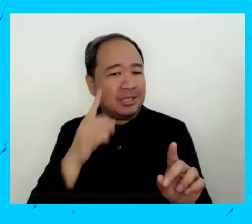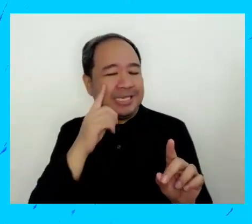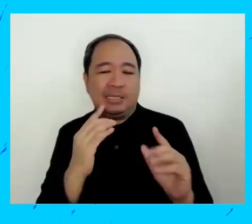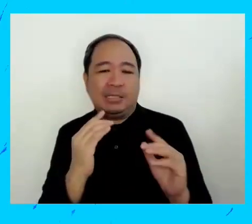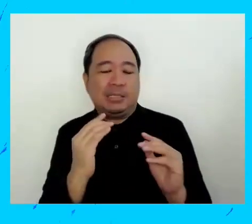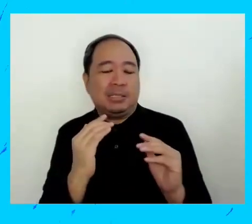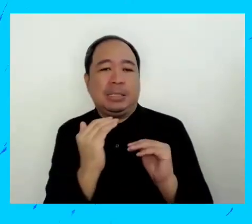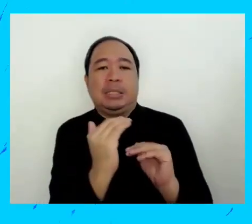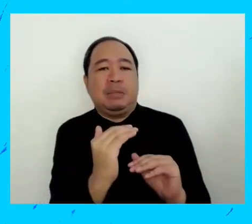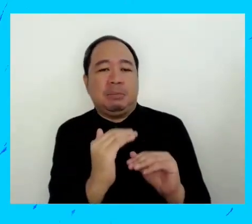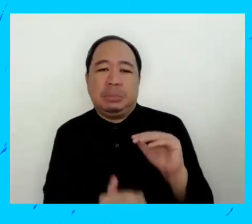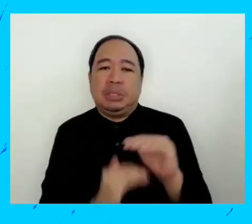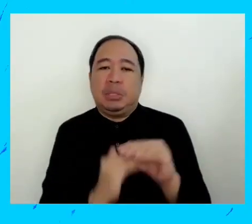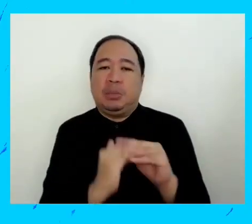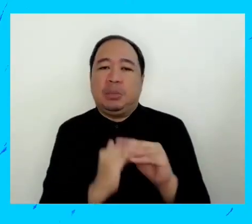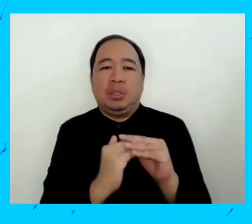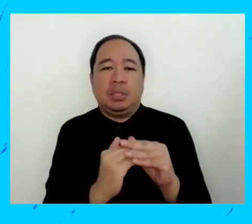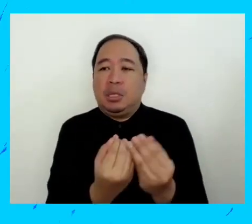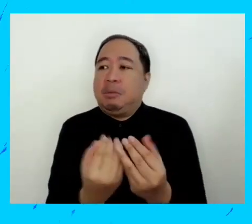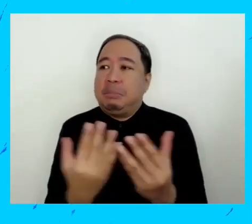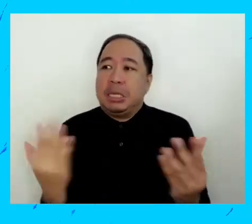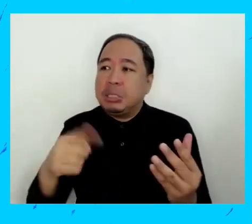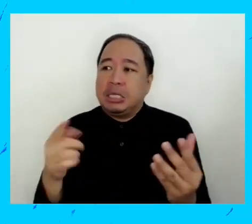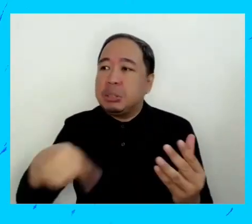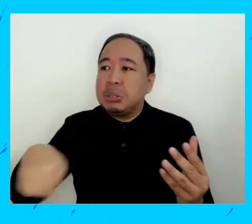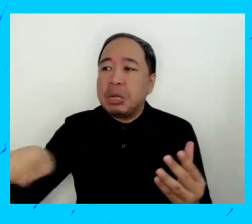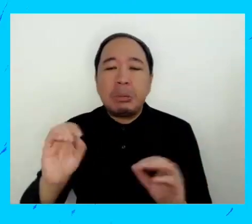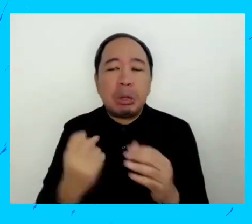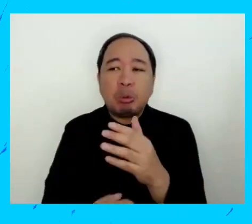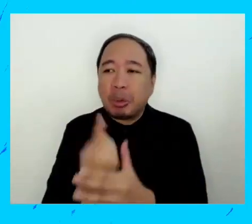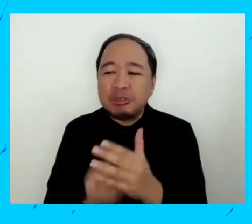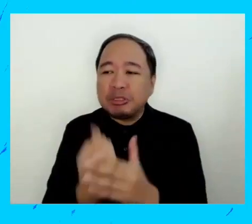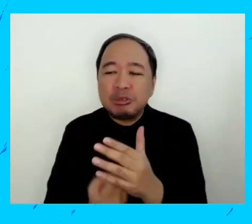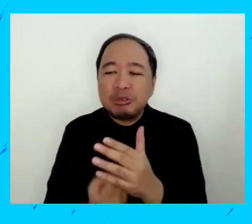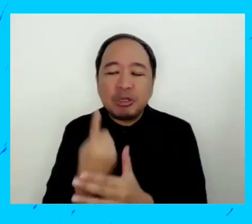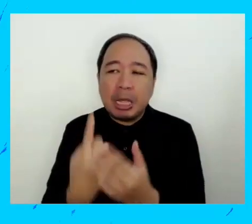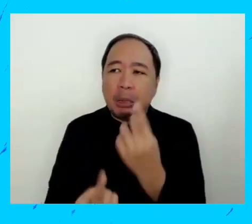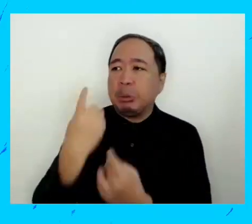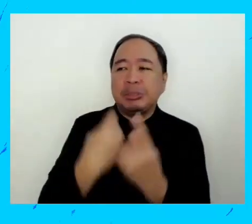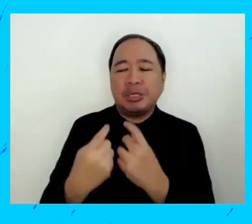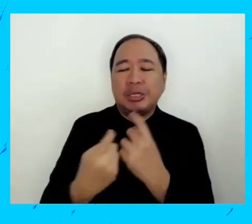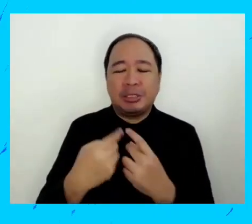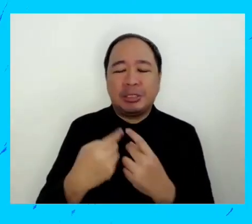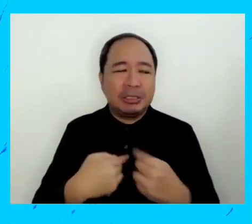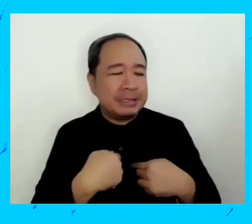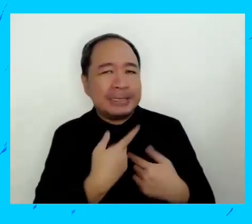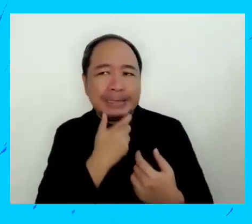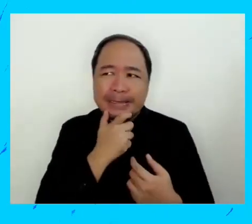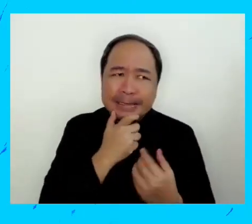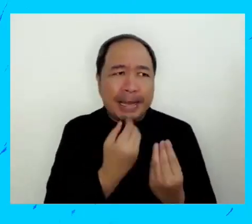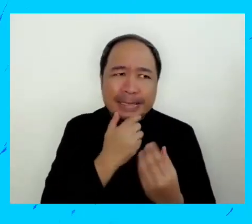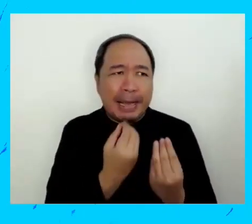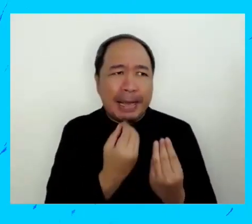era muy limitante. sobre tener una oportunidad de